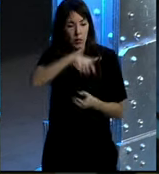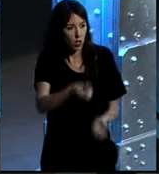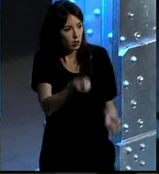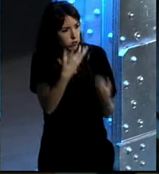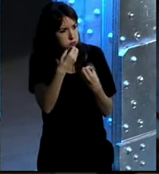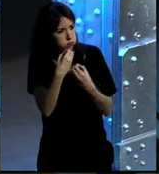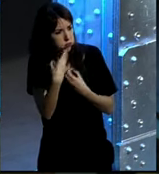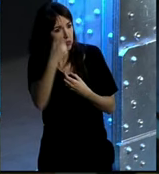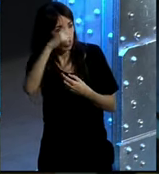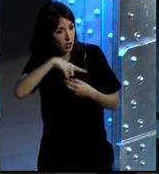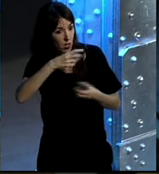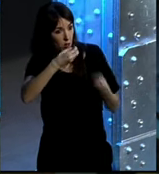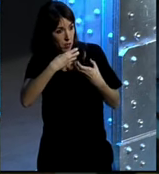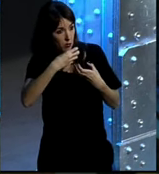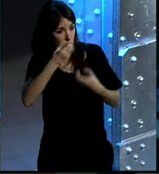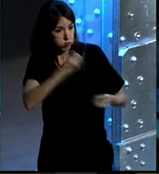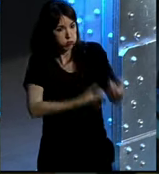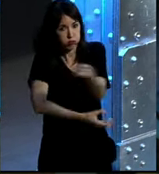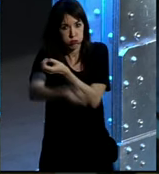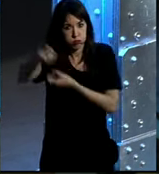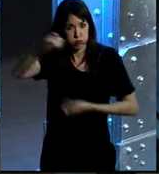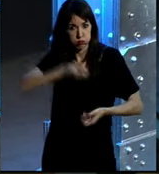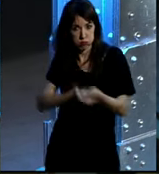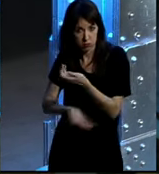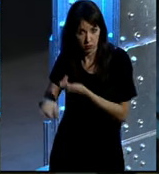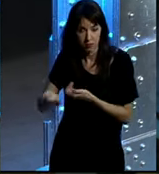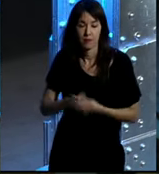información y que a su vez cruzan información entre ellos.